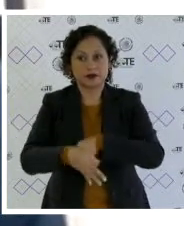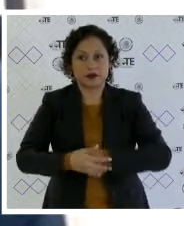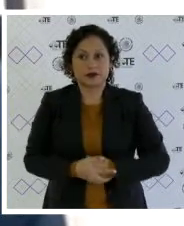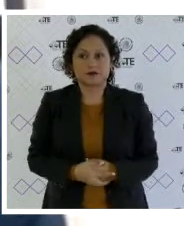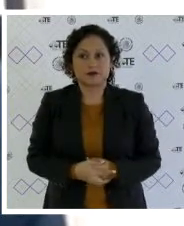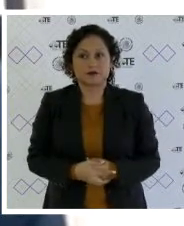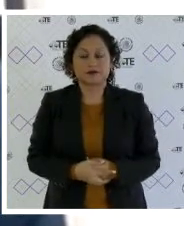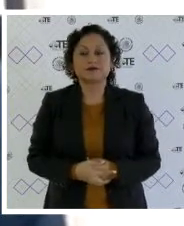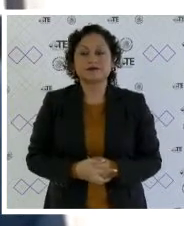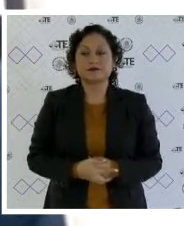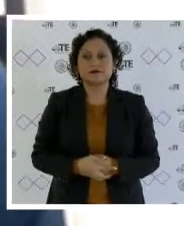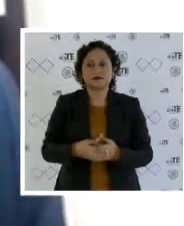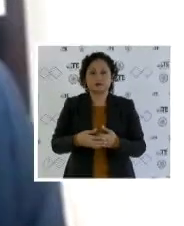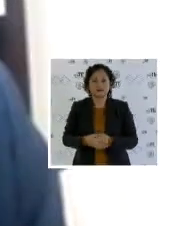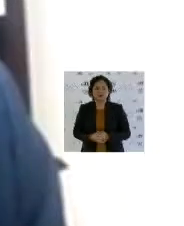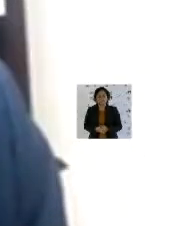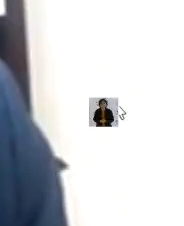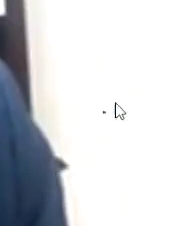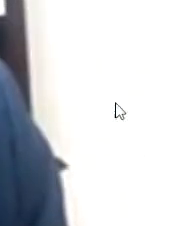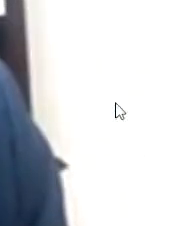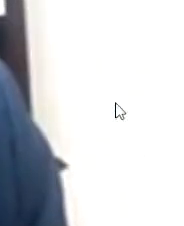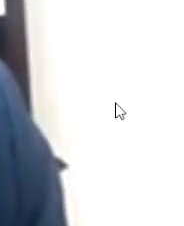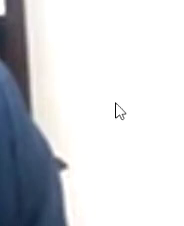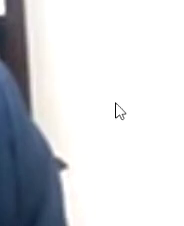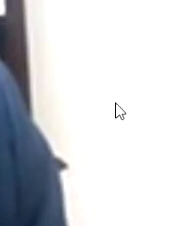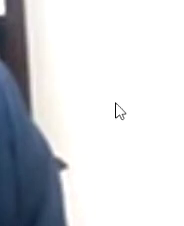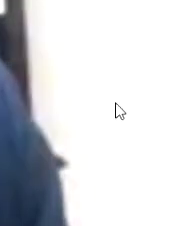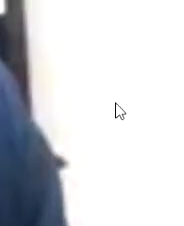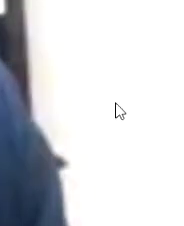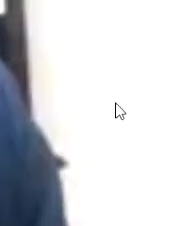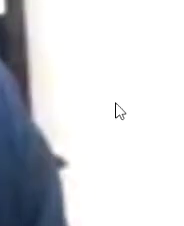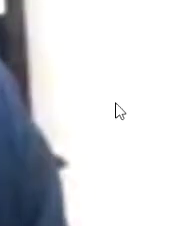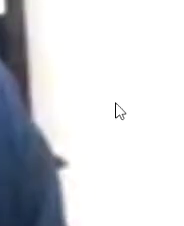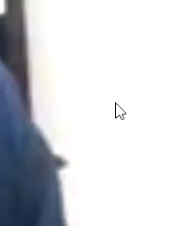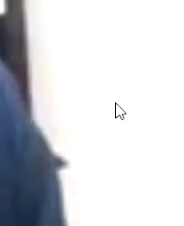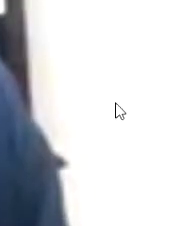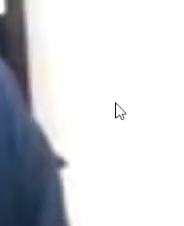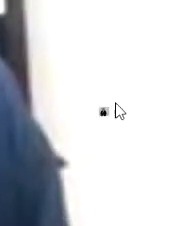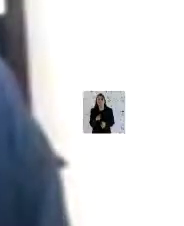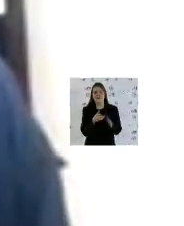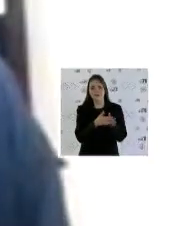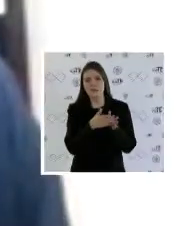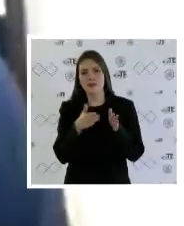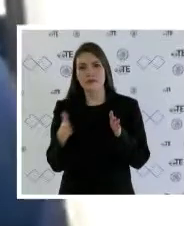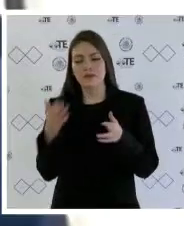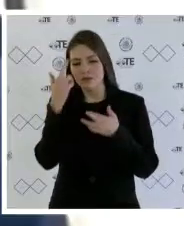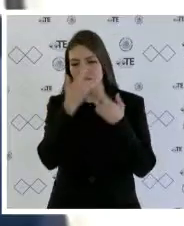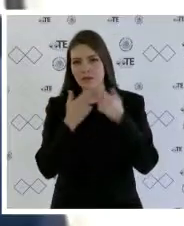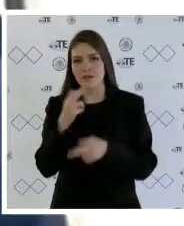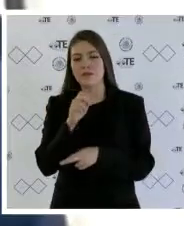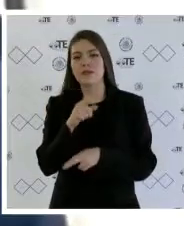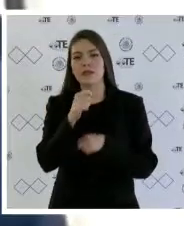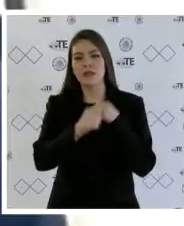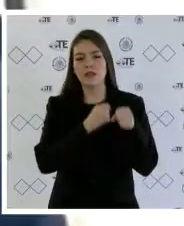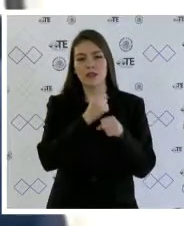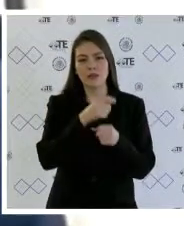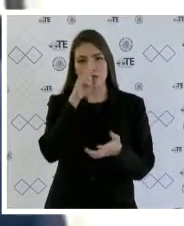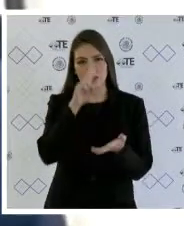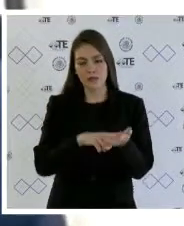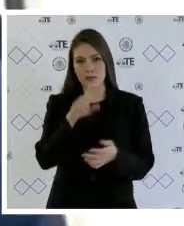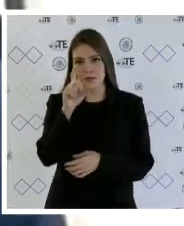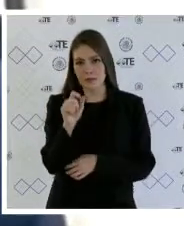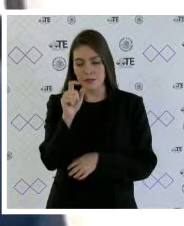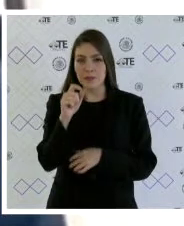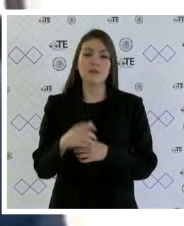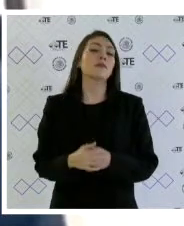del Instituto Electoral de la Ciudad de México durante el ejercicio fiscal 2020. El proyecto se propone sobrecer